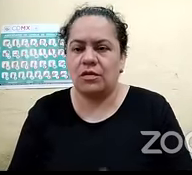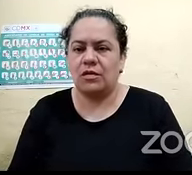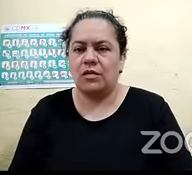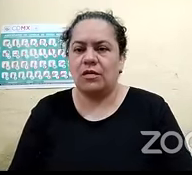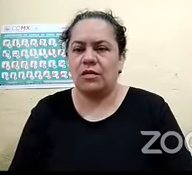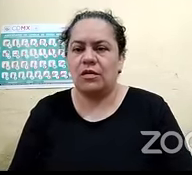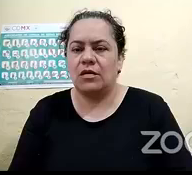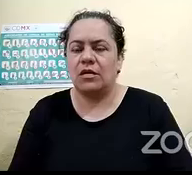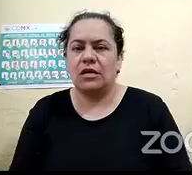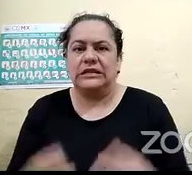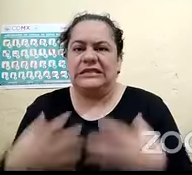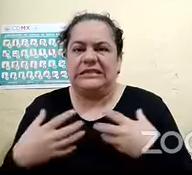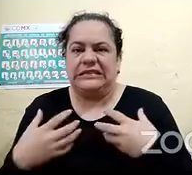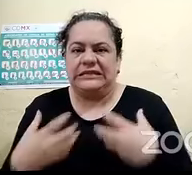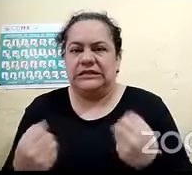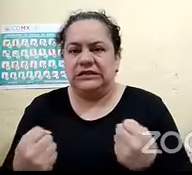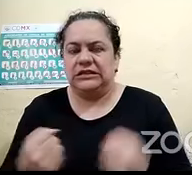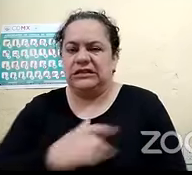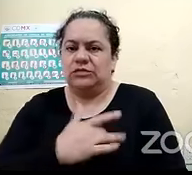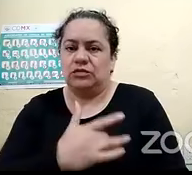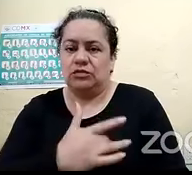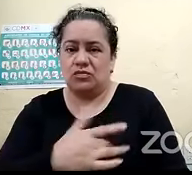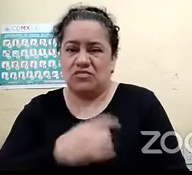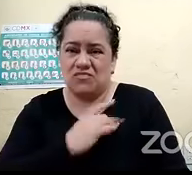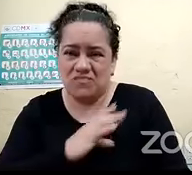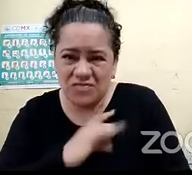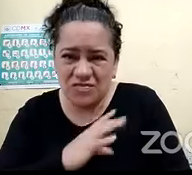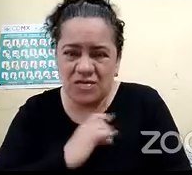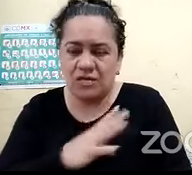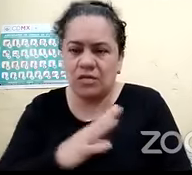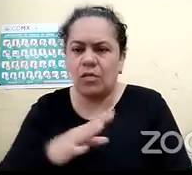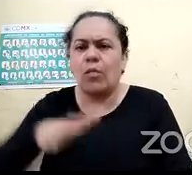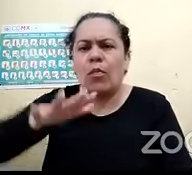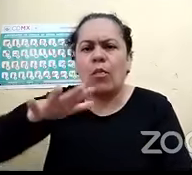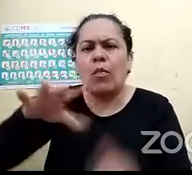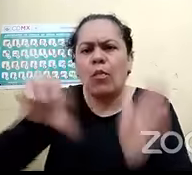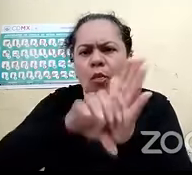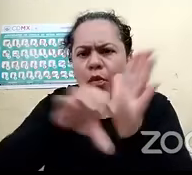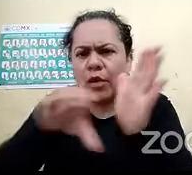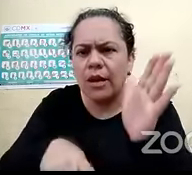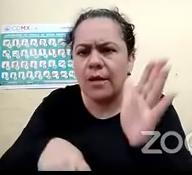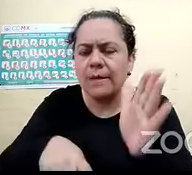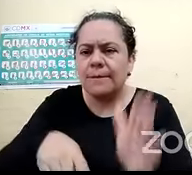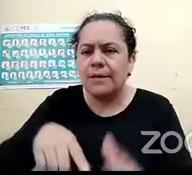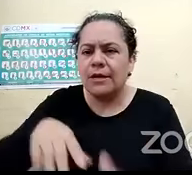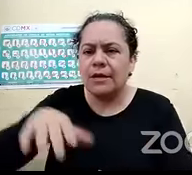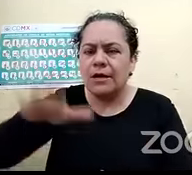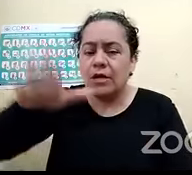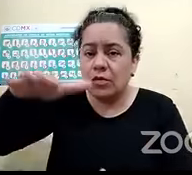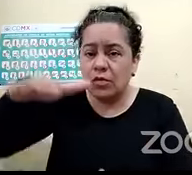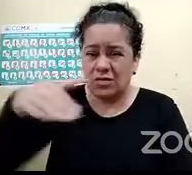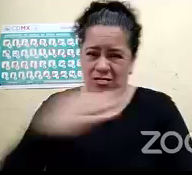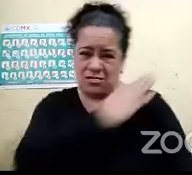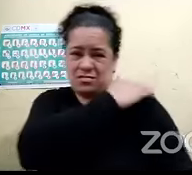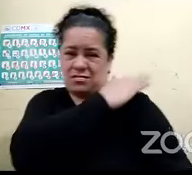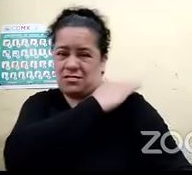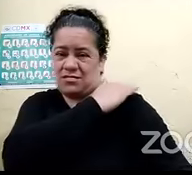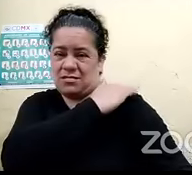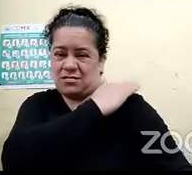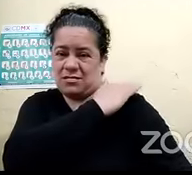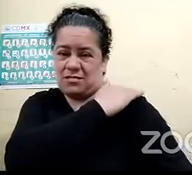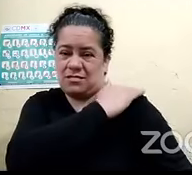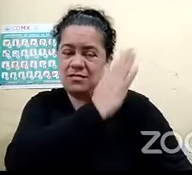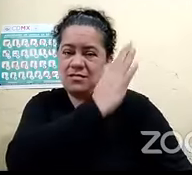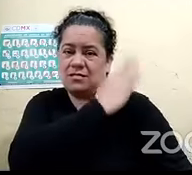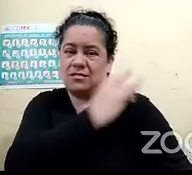estrés entonces una señal como por ejemplo hacerle una cruz en la espalda que es rápido hacer una